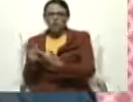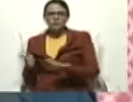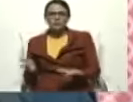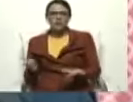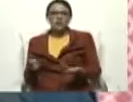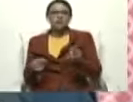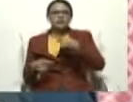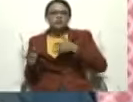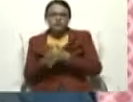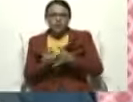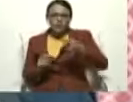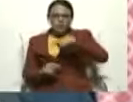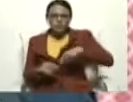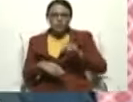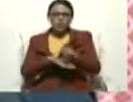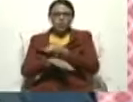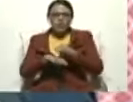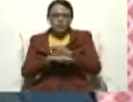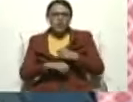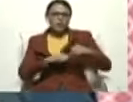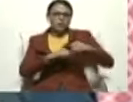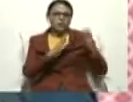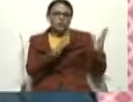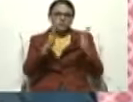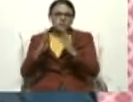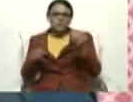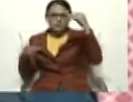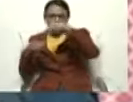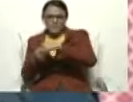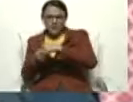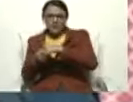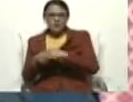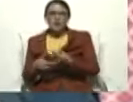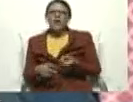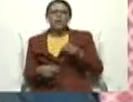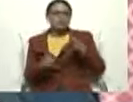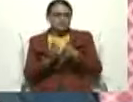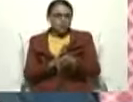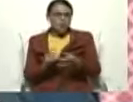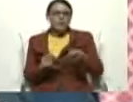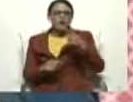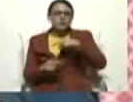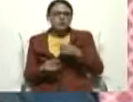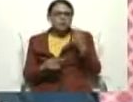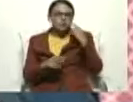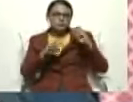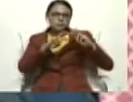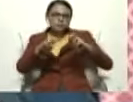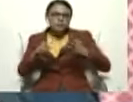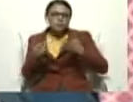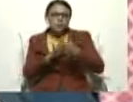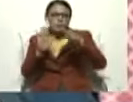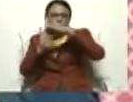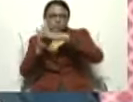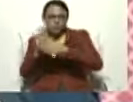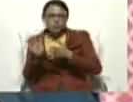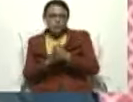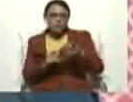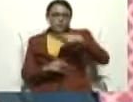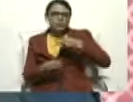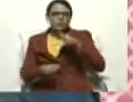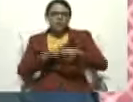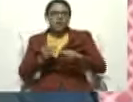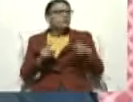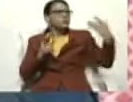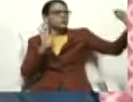...manteniendo la ilegal e ilegítima aplicación de medidas coercitivas, unilaterales